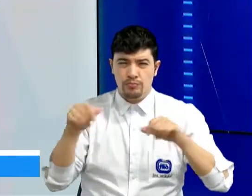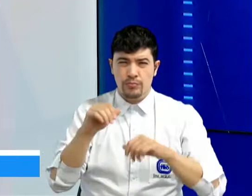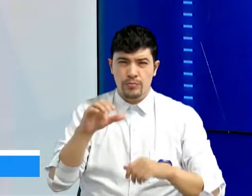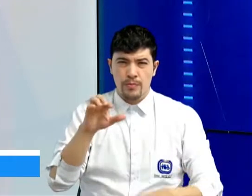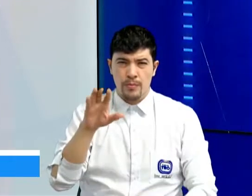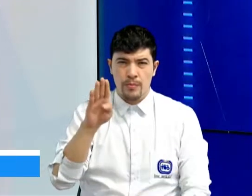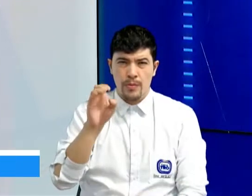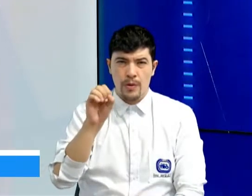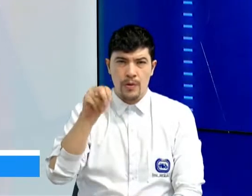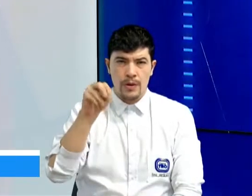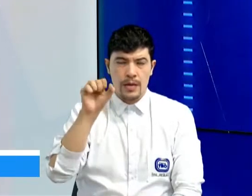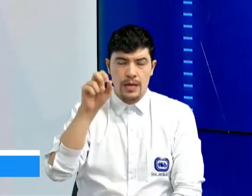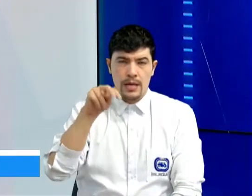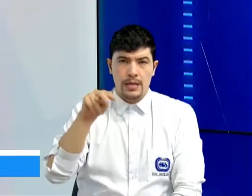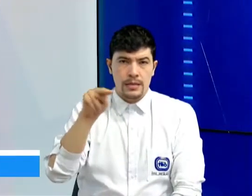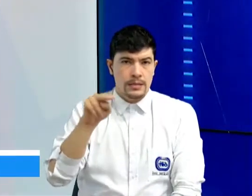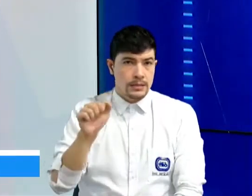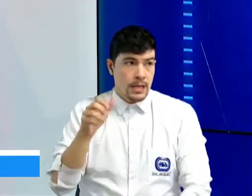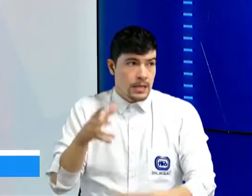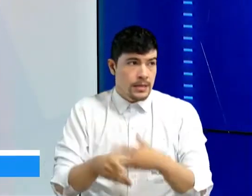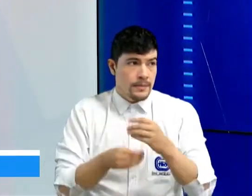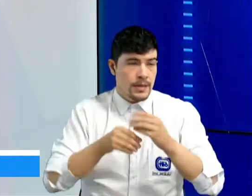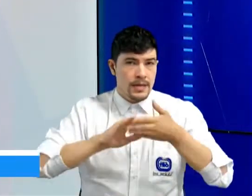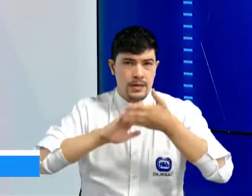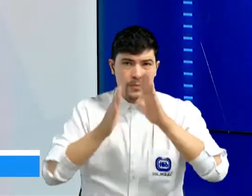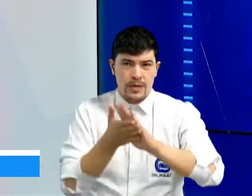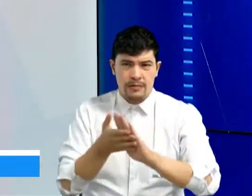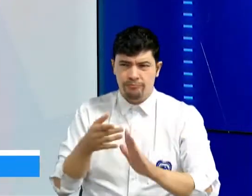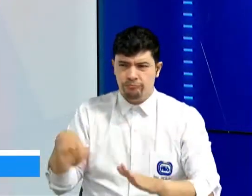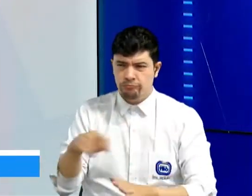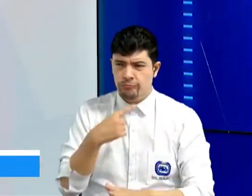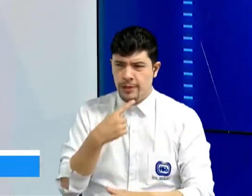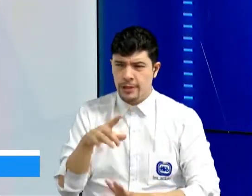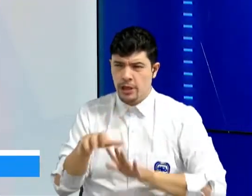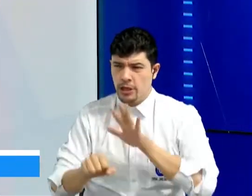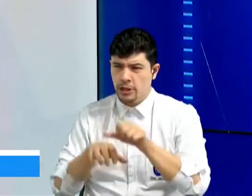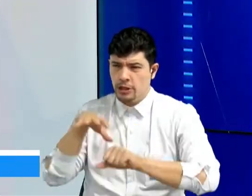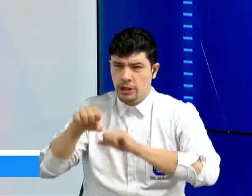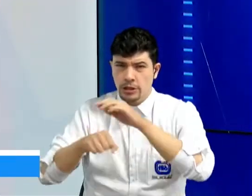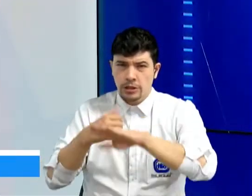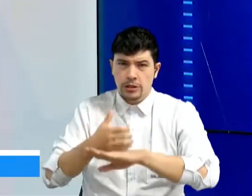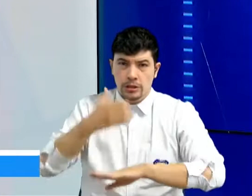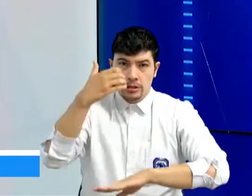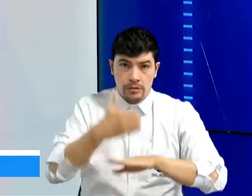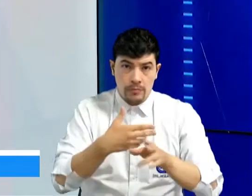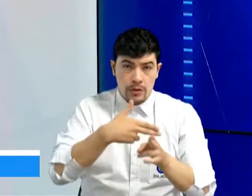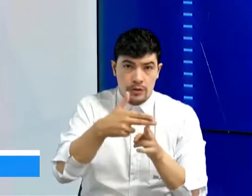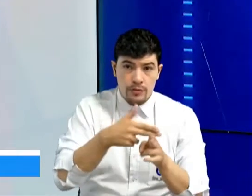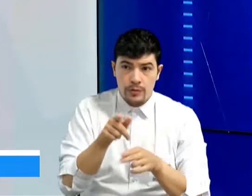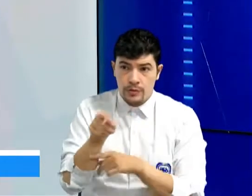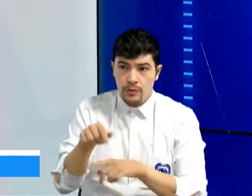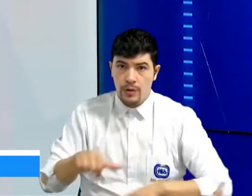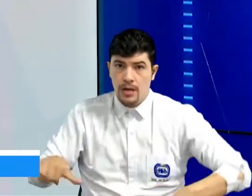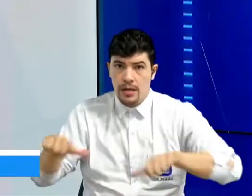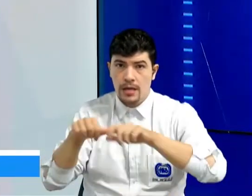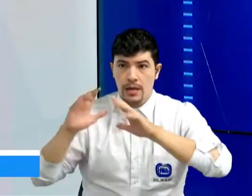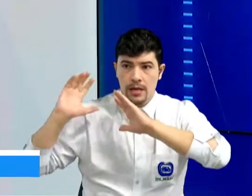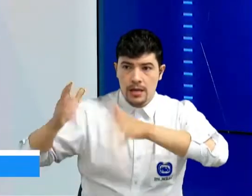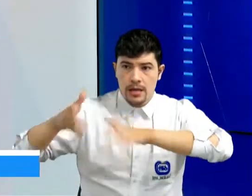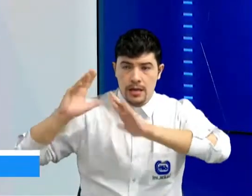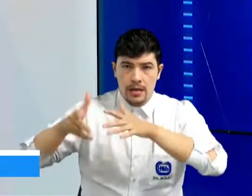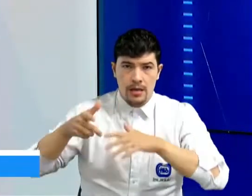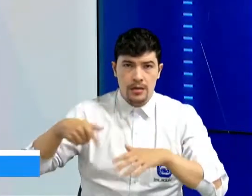denunciantes que lo van a volver en relleno sanitario. Este, próximamente, podría ser el basurero de